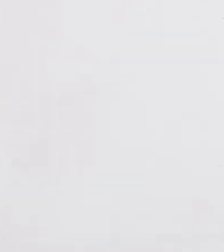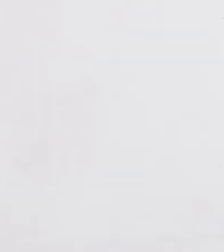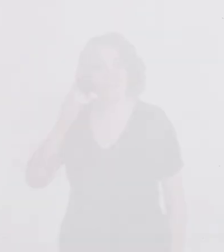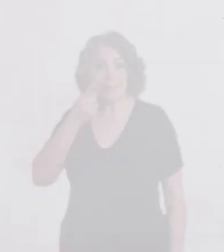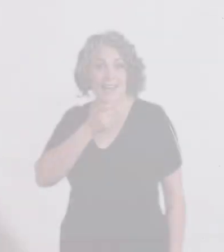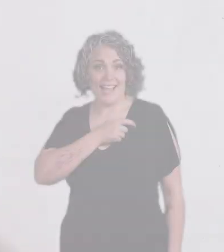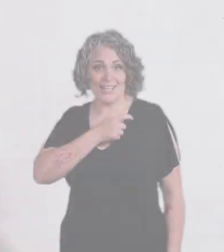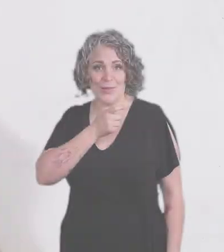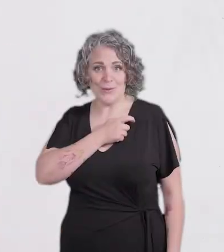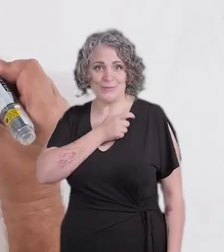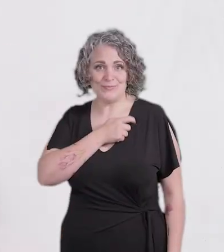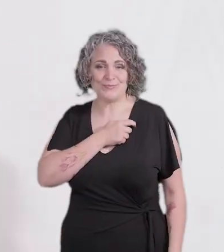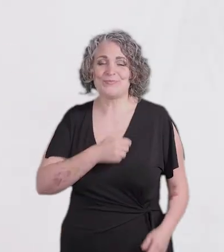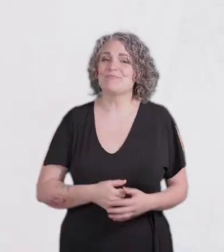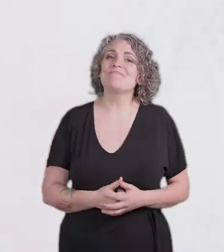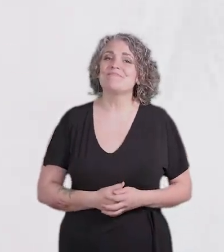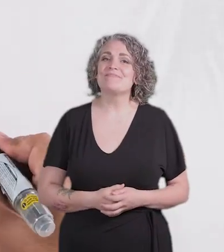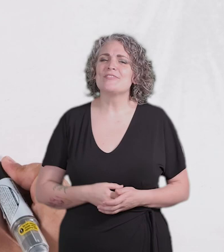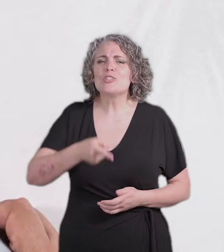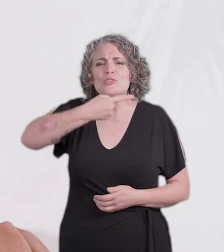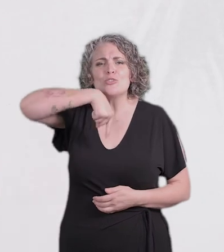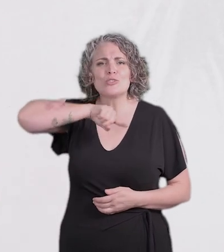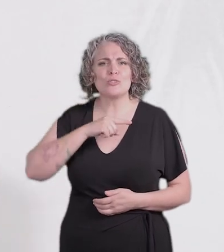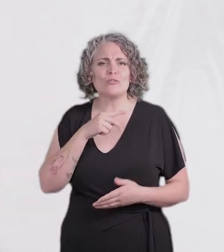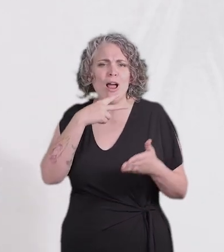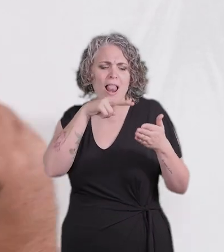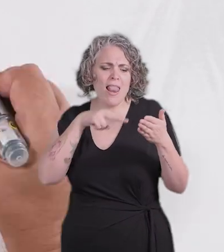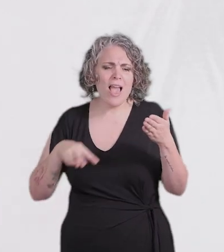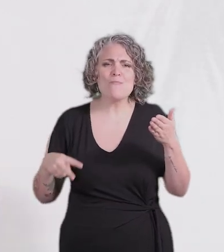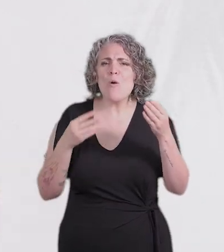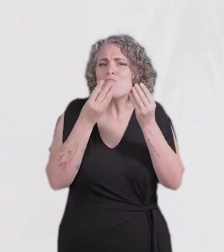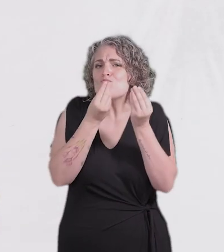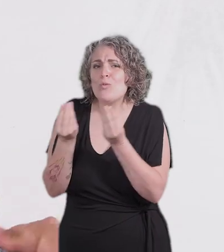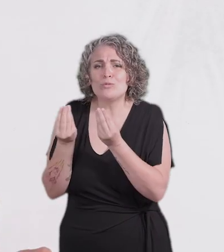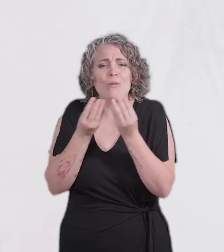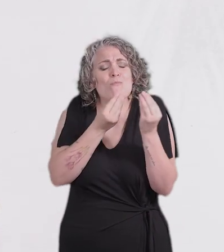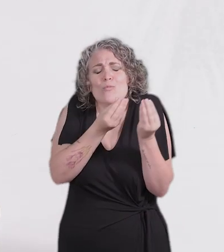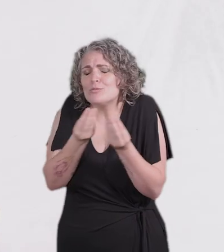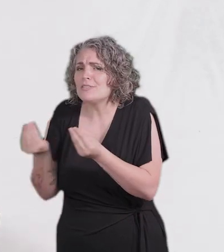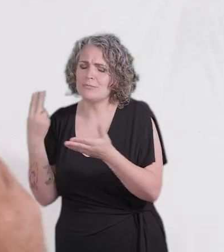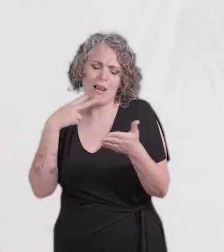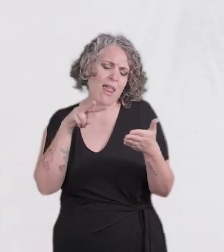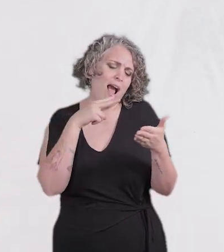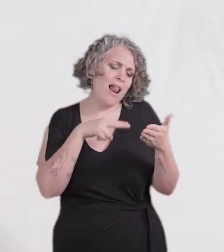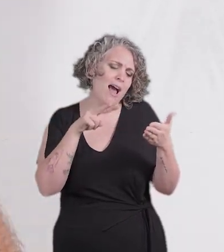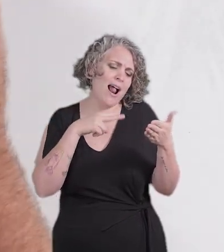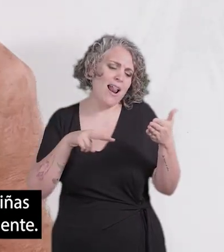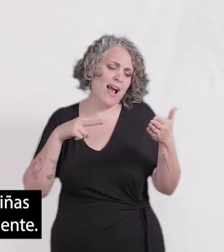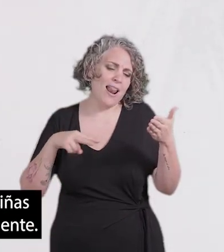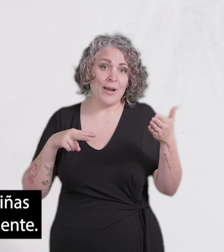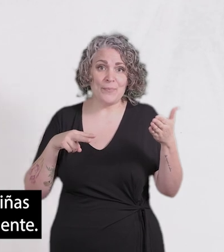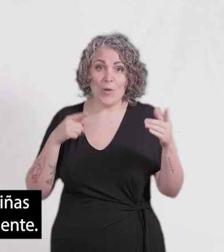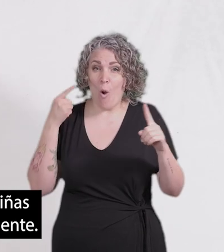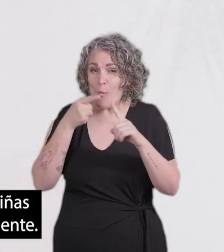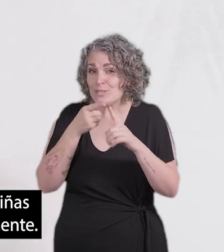Primer latido Leemos mucho, muchísimo y